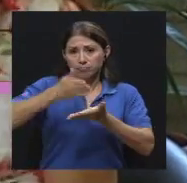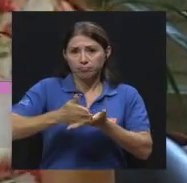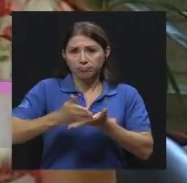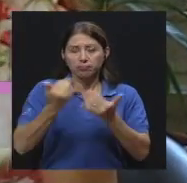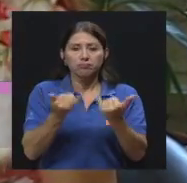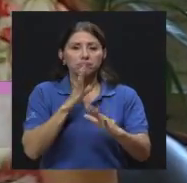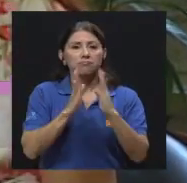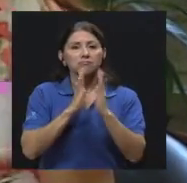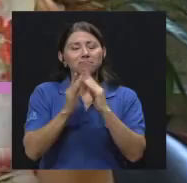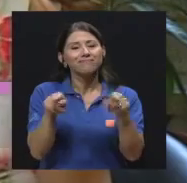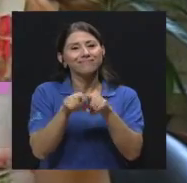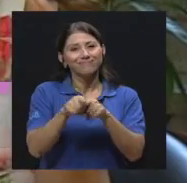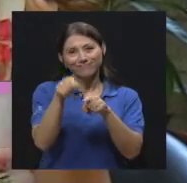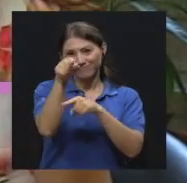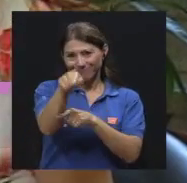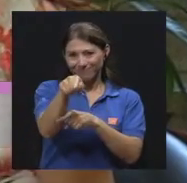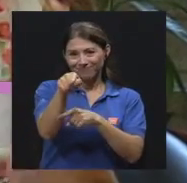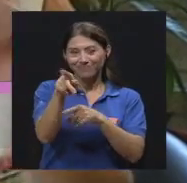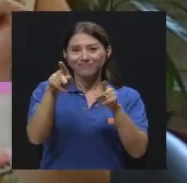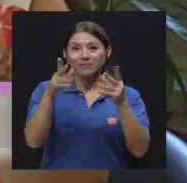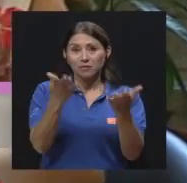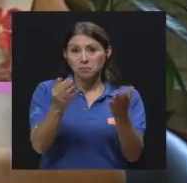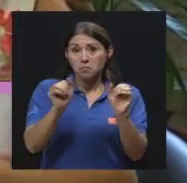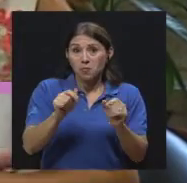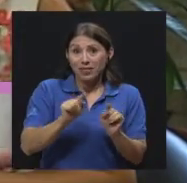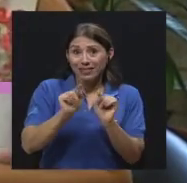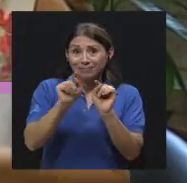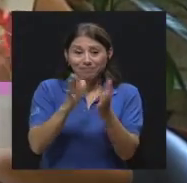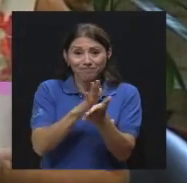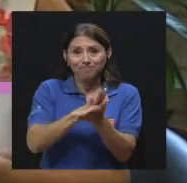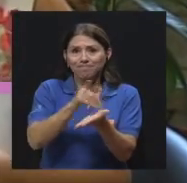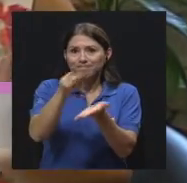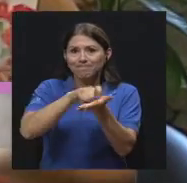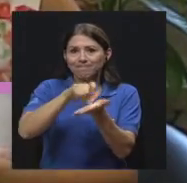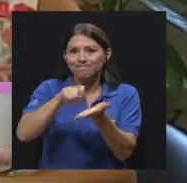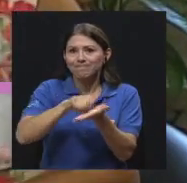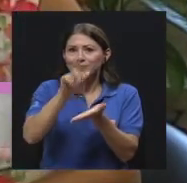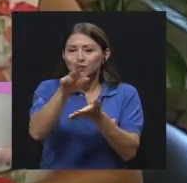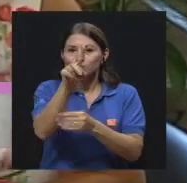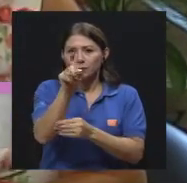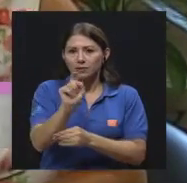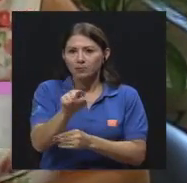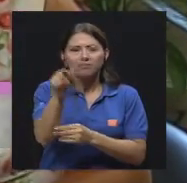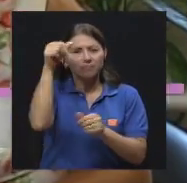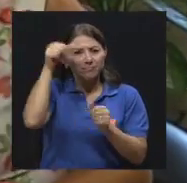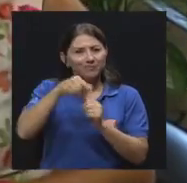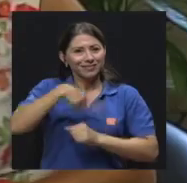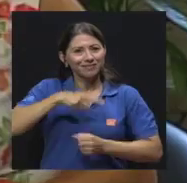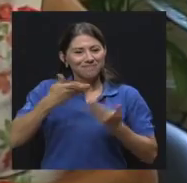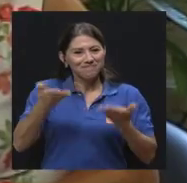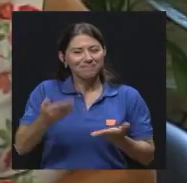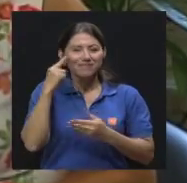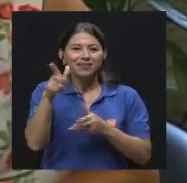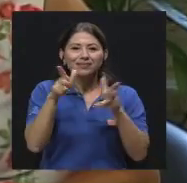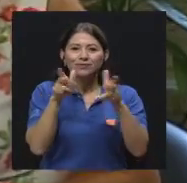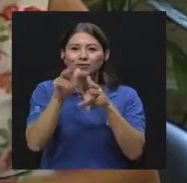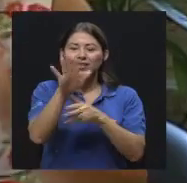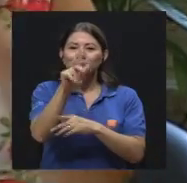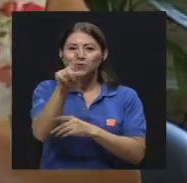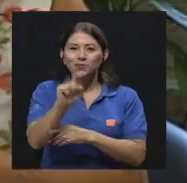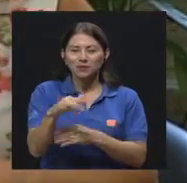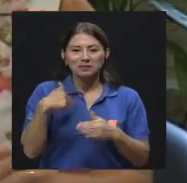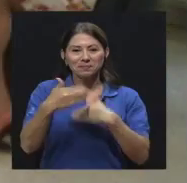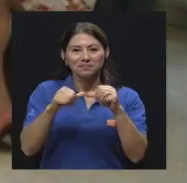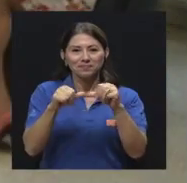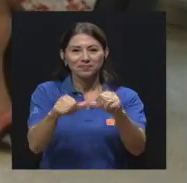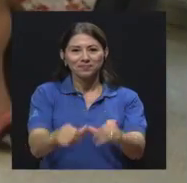doctores, y también para que usted, amigo o televidente, vaya de una vez anotando esa consulta que tiene y recuerde que para eso estamos también, para escuchar sus consultas. Ya